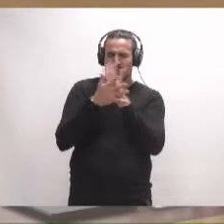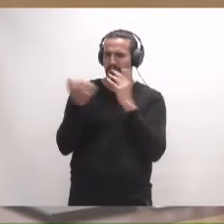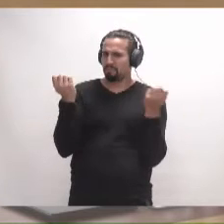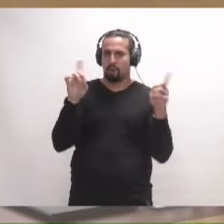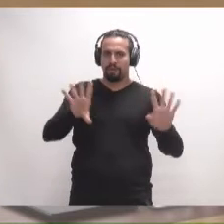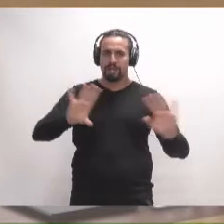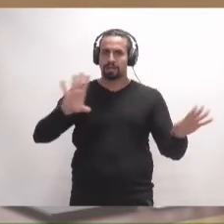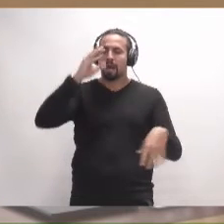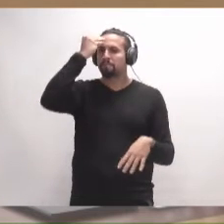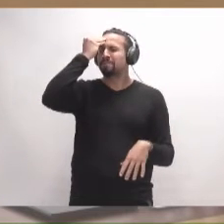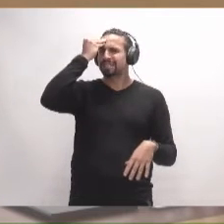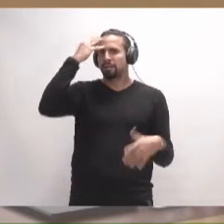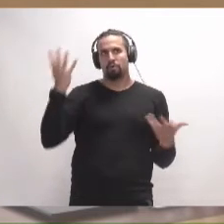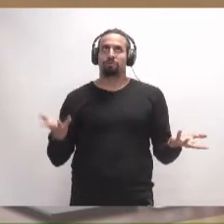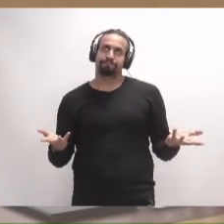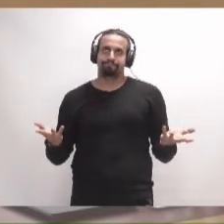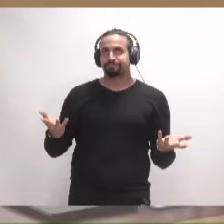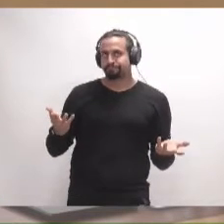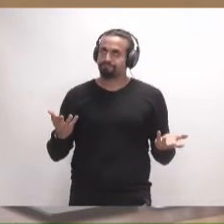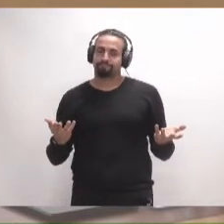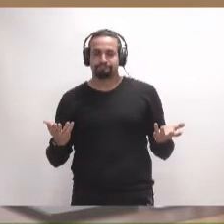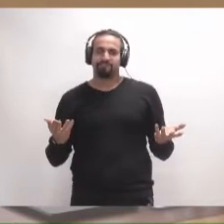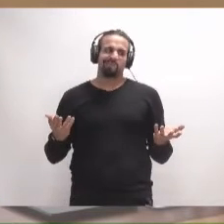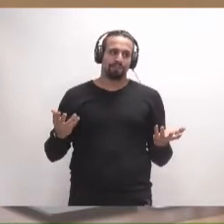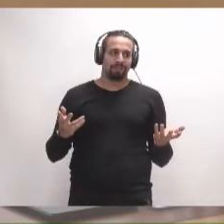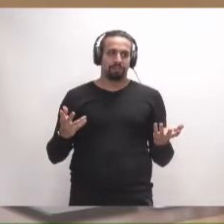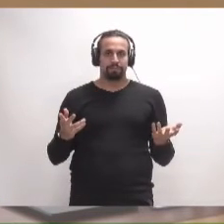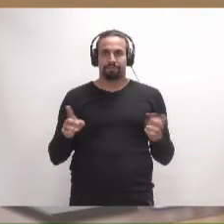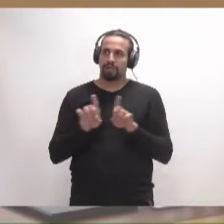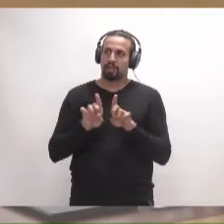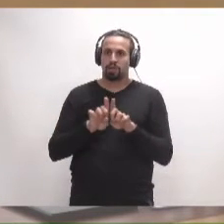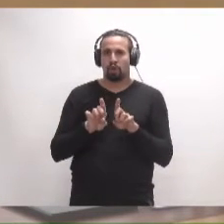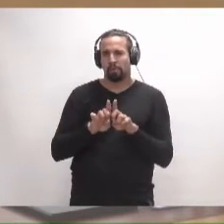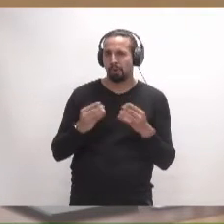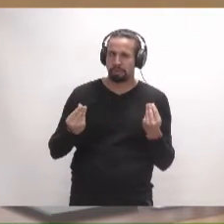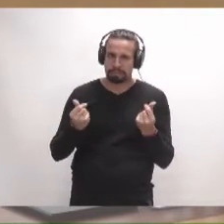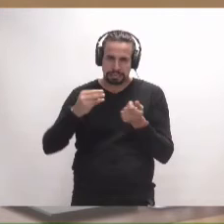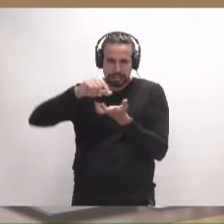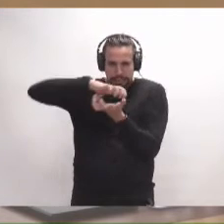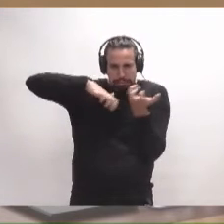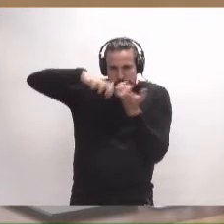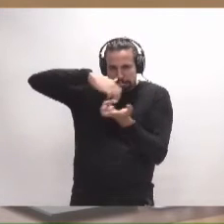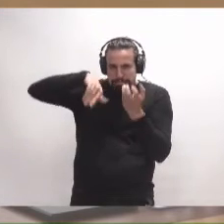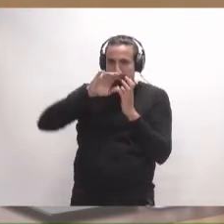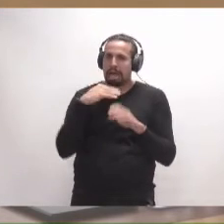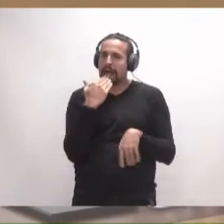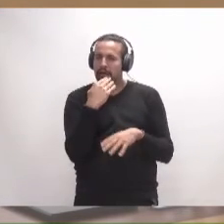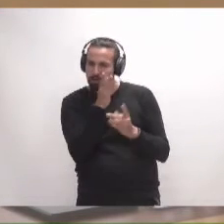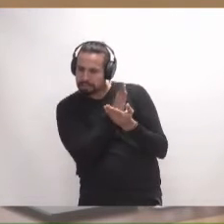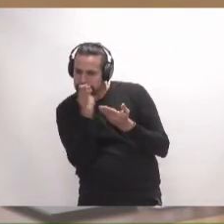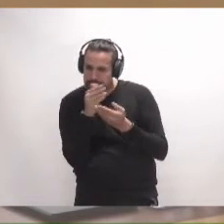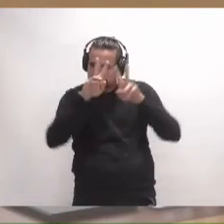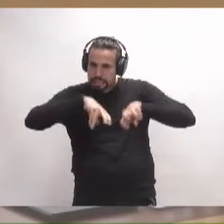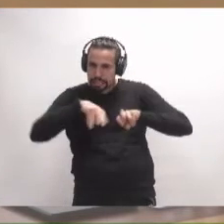lo que nos parece es que es un vericueto legal que se ha intentado buscar